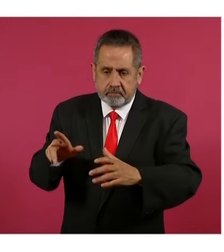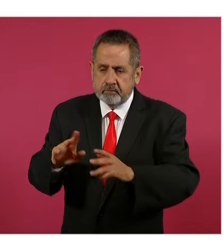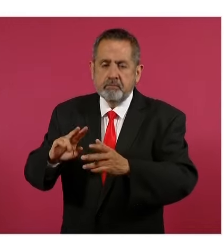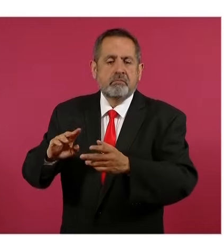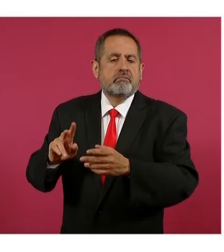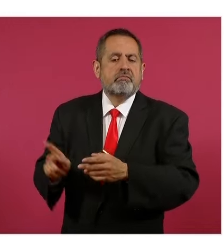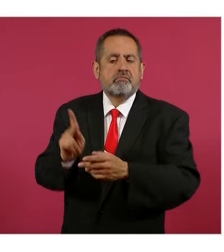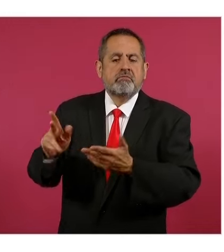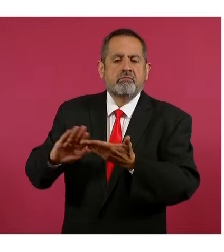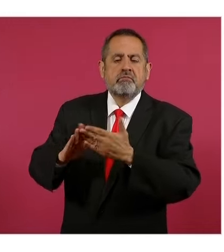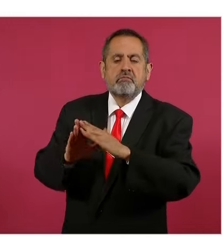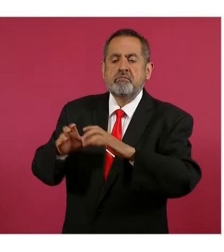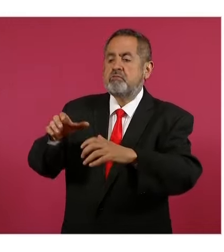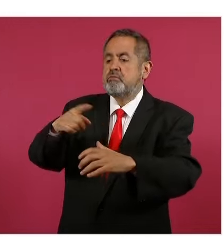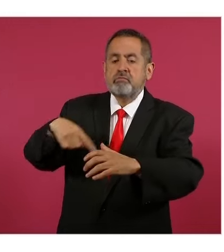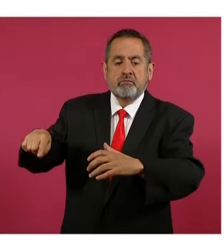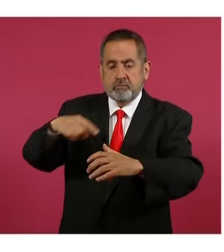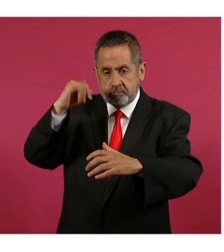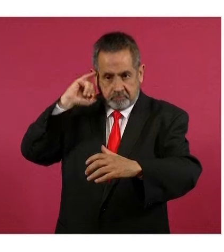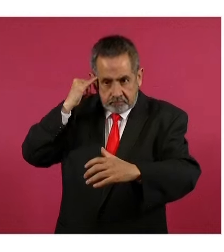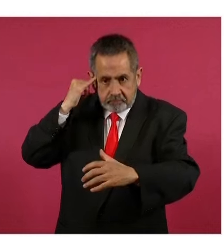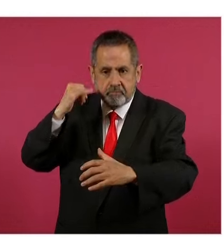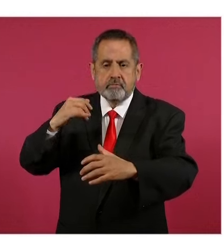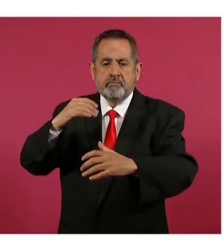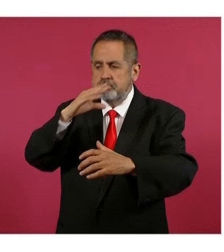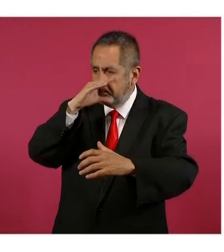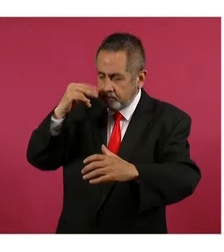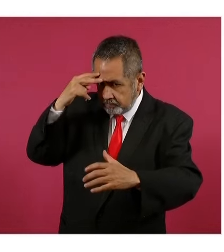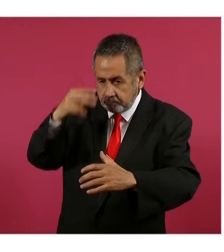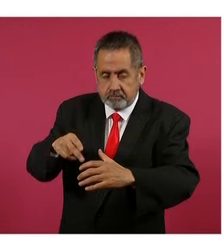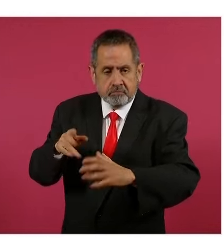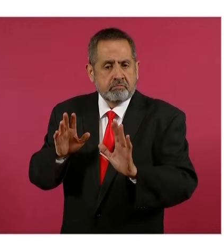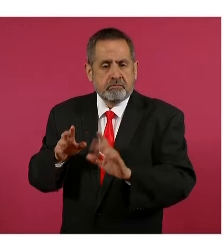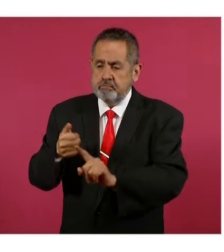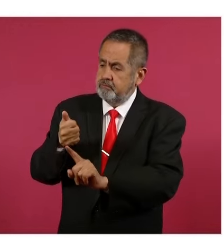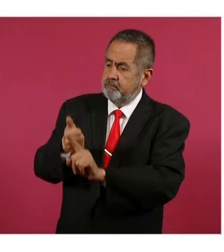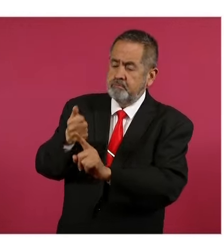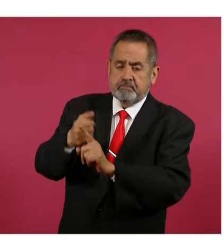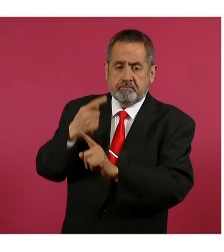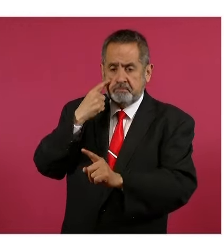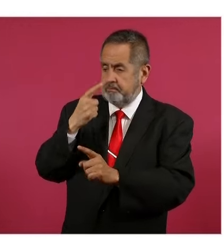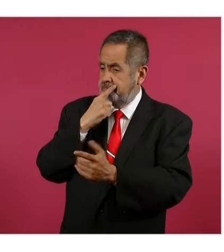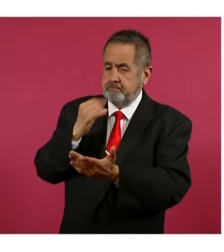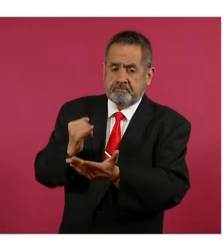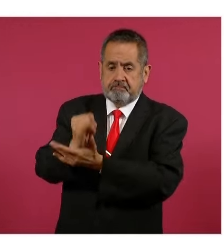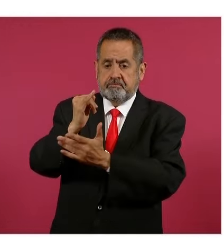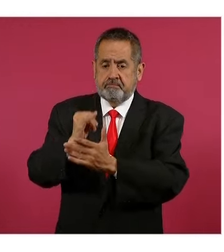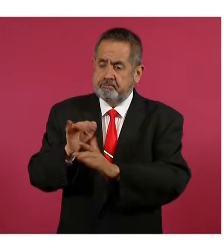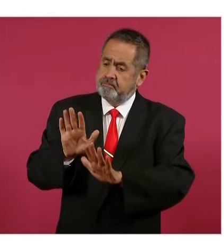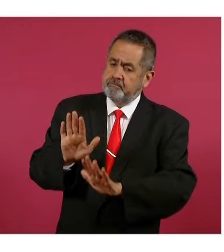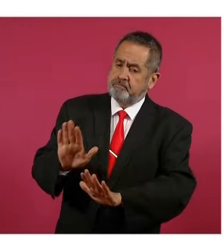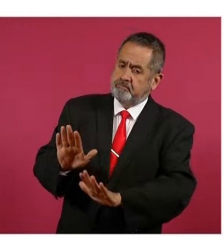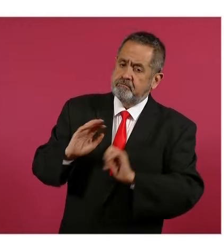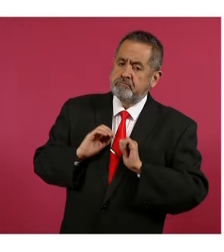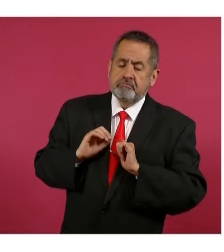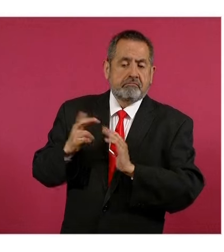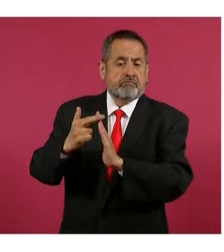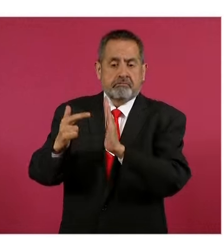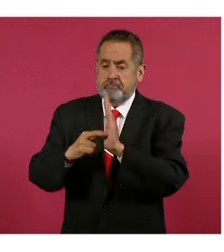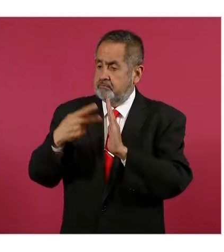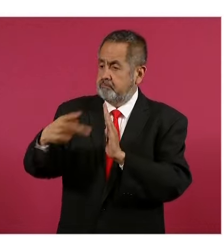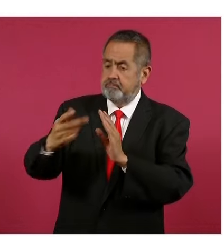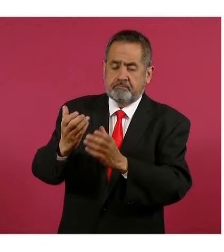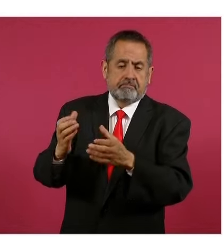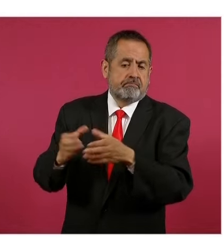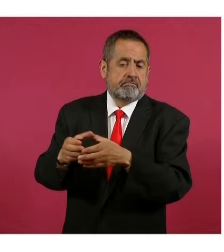indígenas y afromexicanas, a la libre determinación, al desarrollo de sus sistemas normativos,